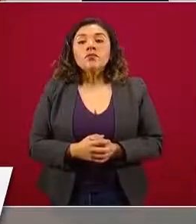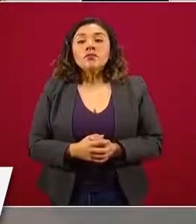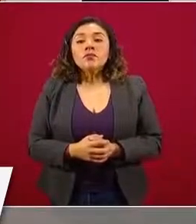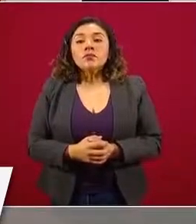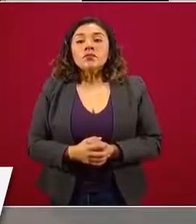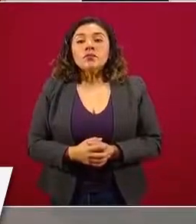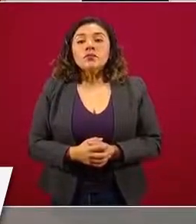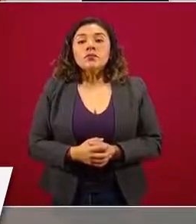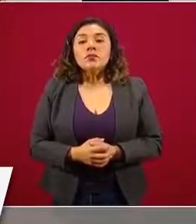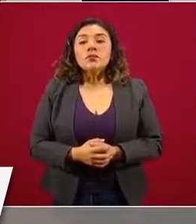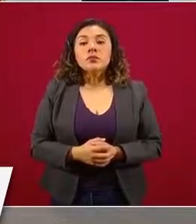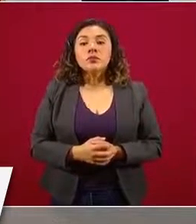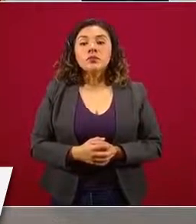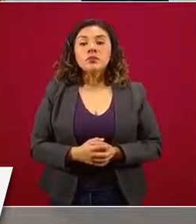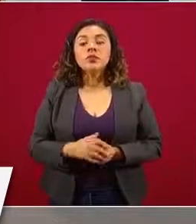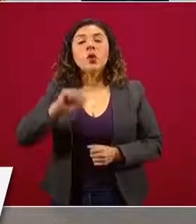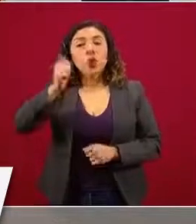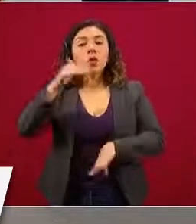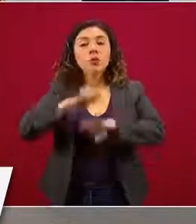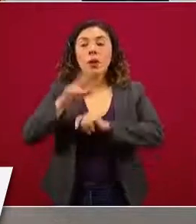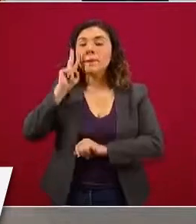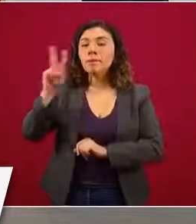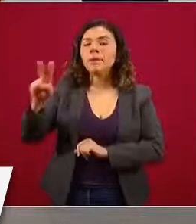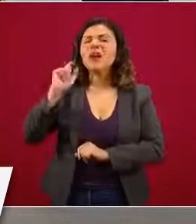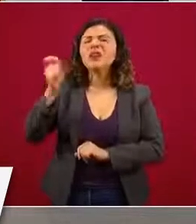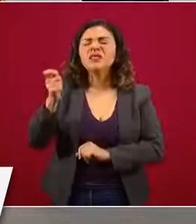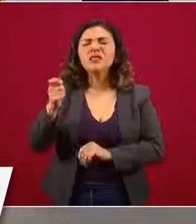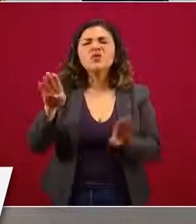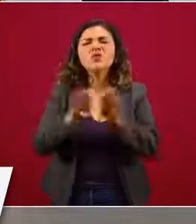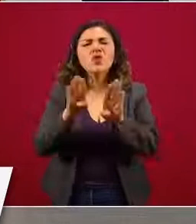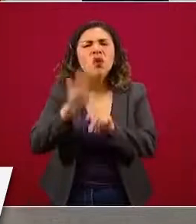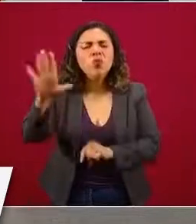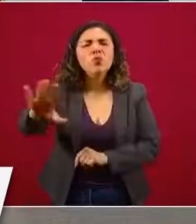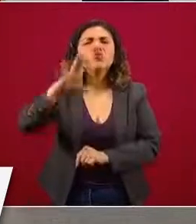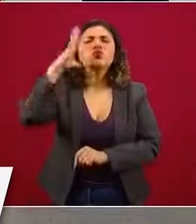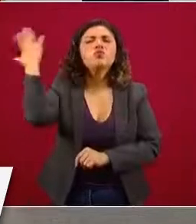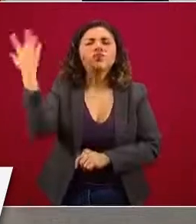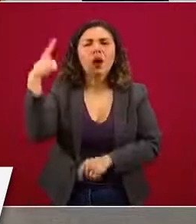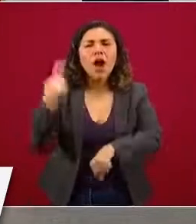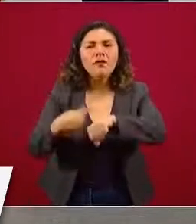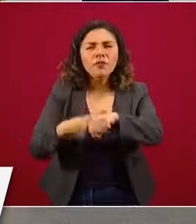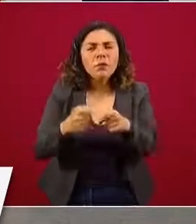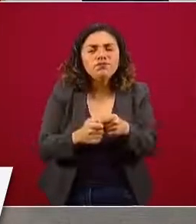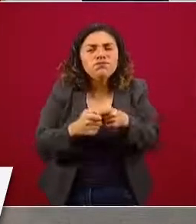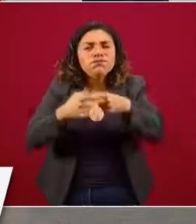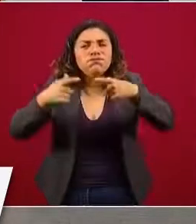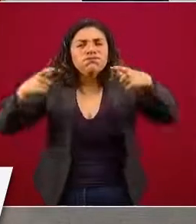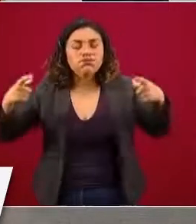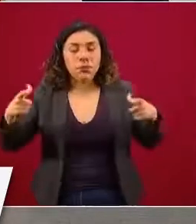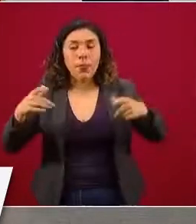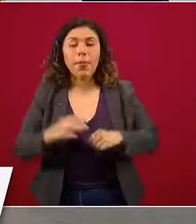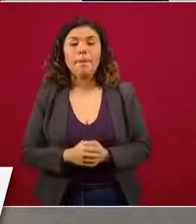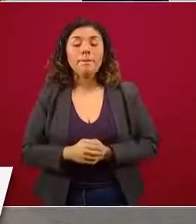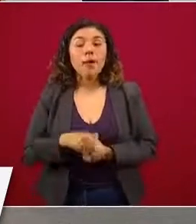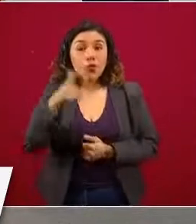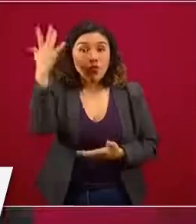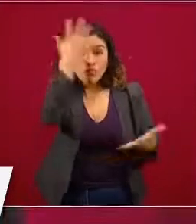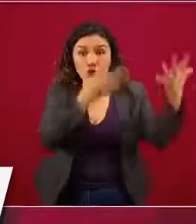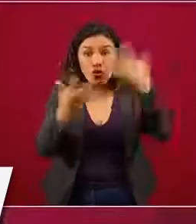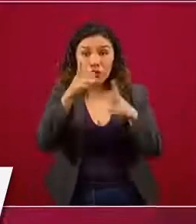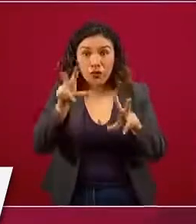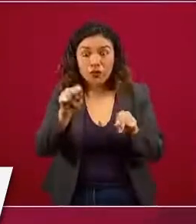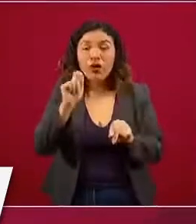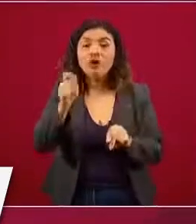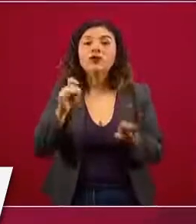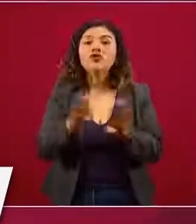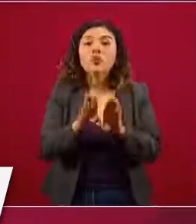Vemos también en las siguientes dos diapositivas la velocidad a la que está creciendo la epidemia. Como hemos dicho, no confundir el